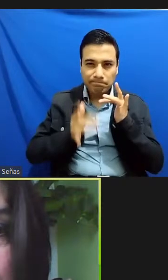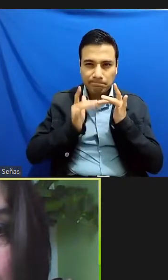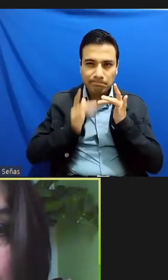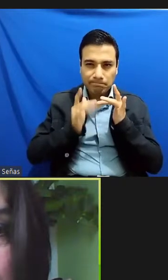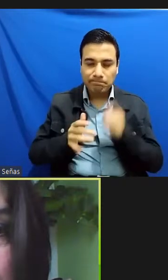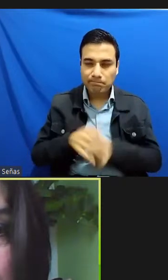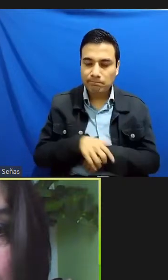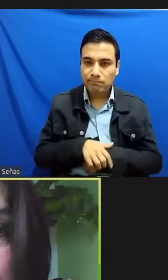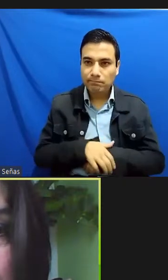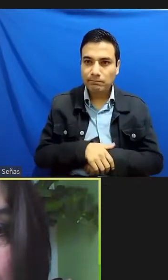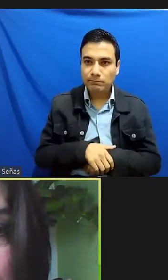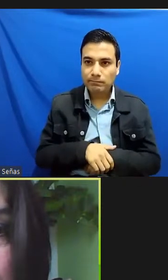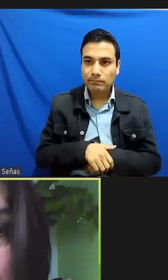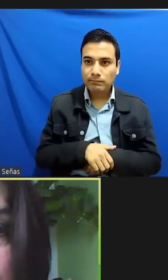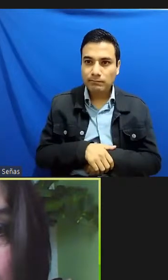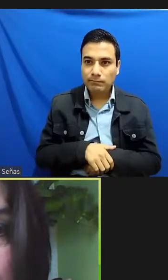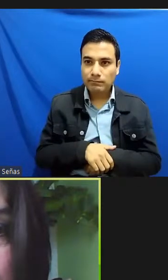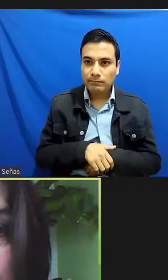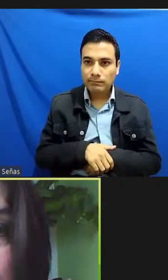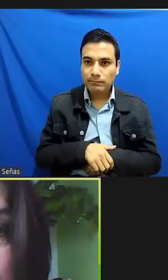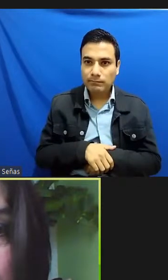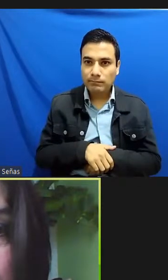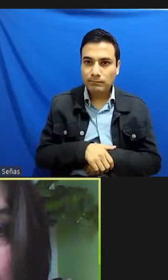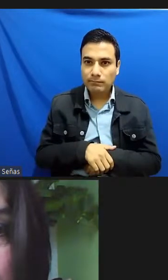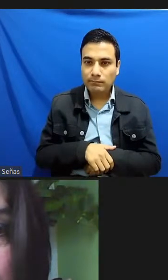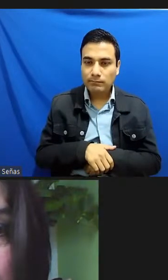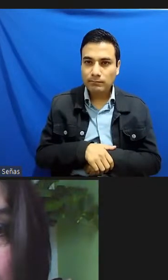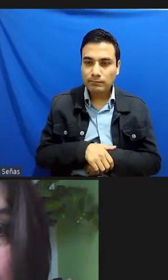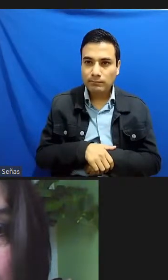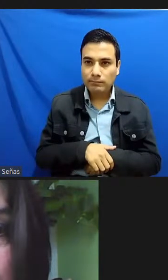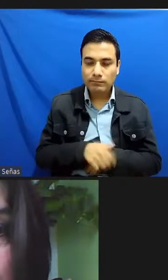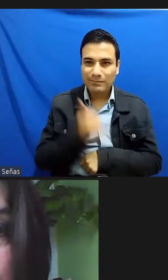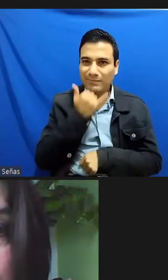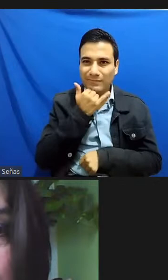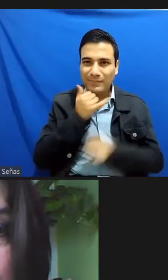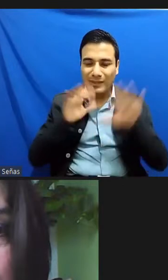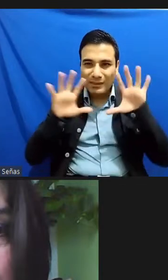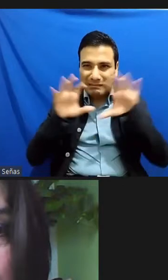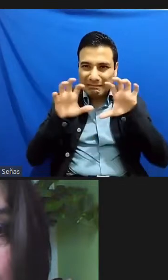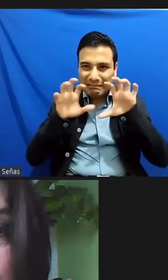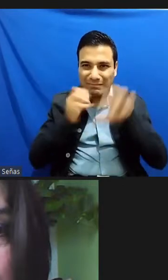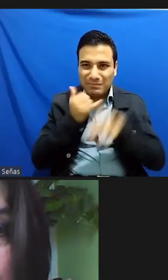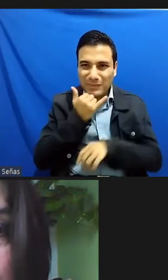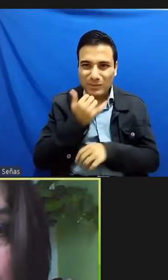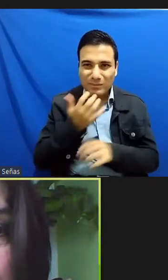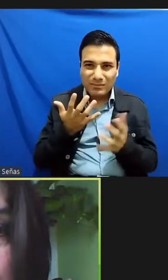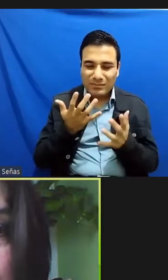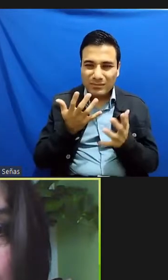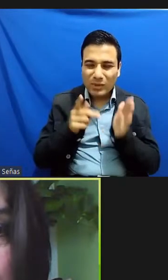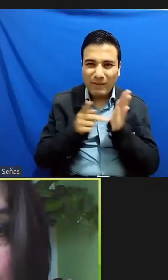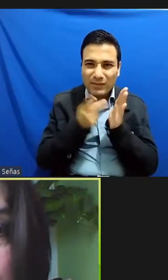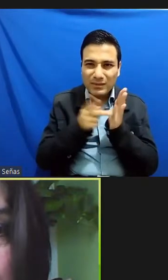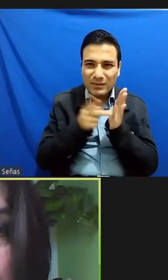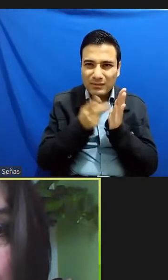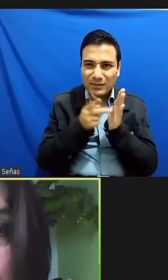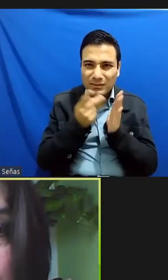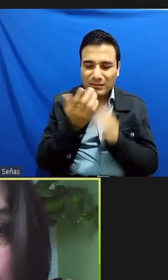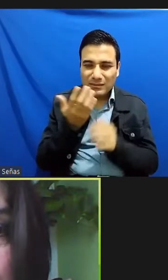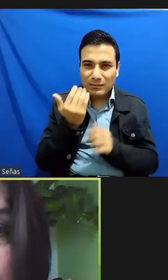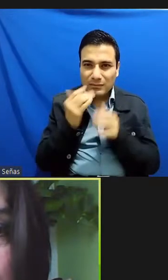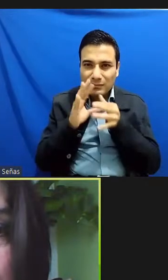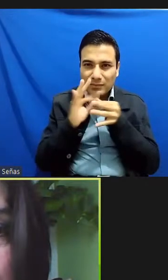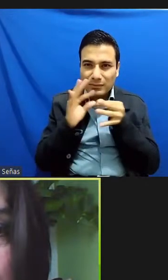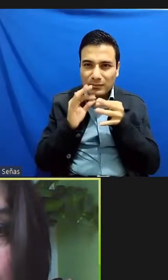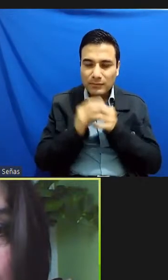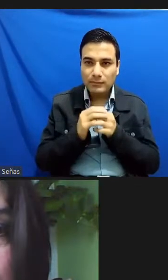Mario se congeló se congeló sí a ver si